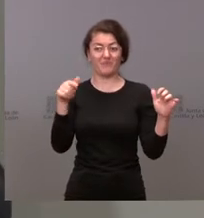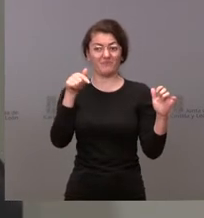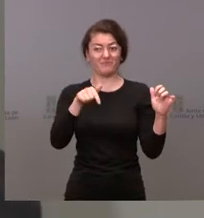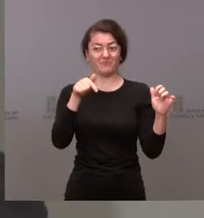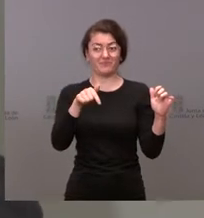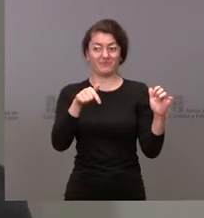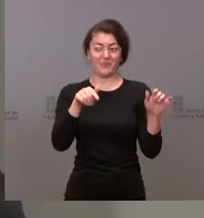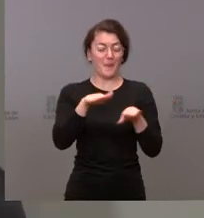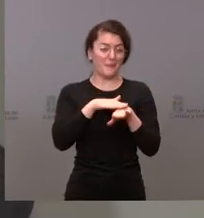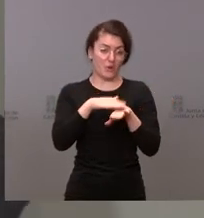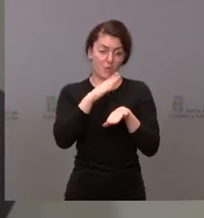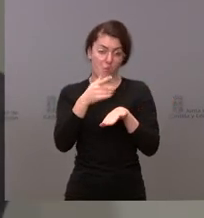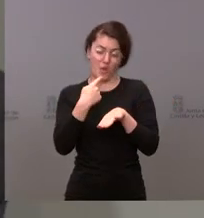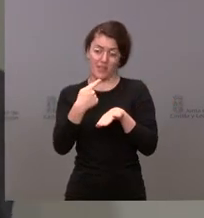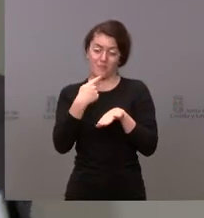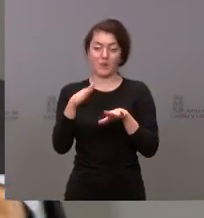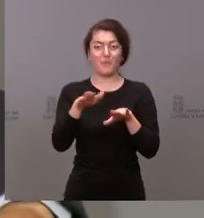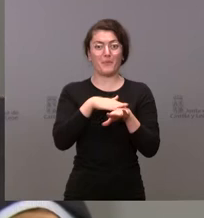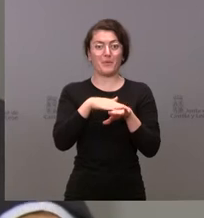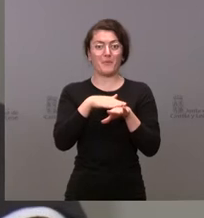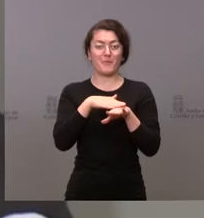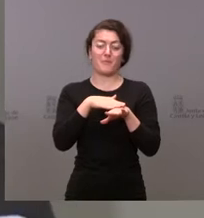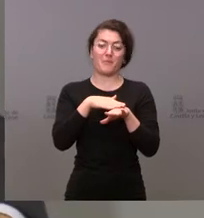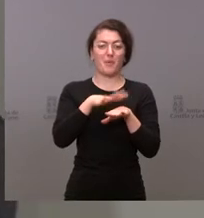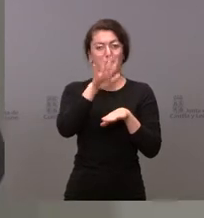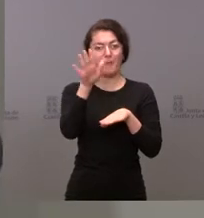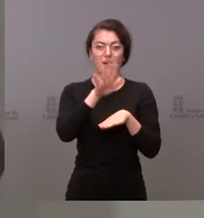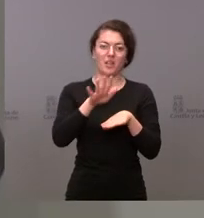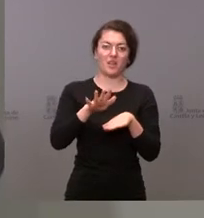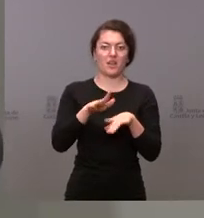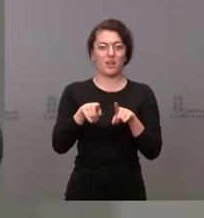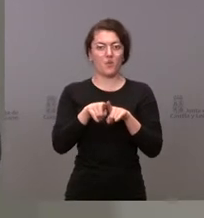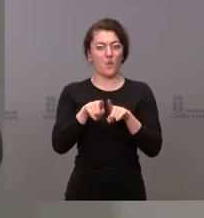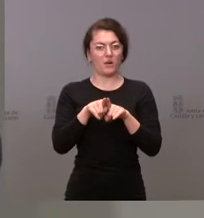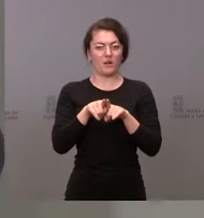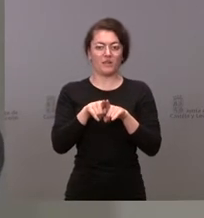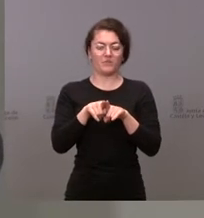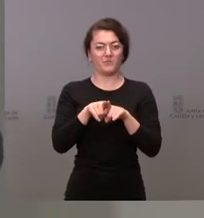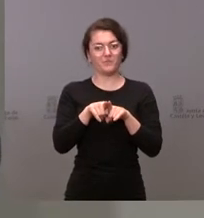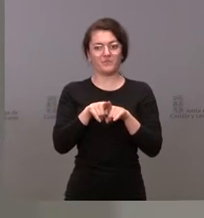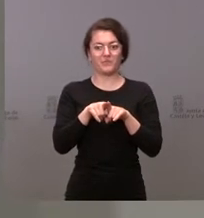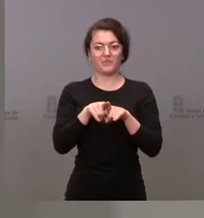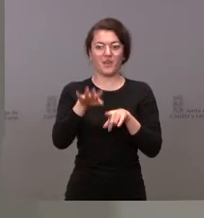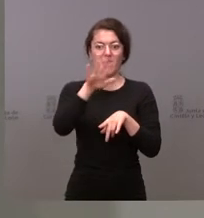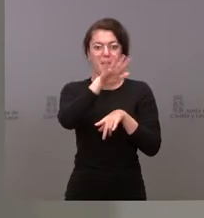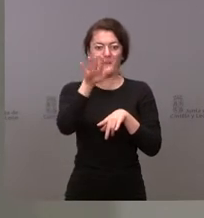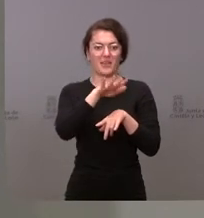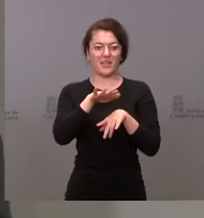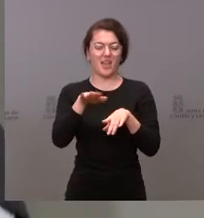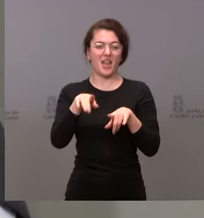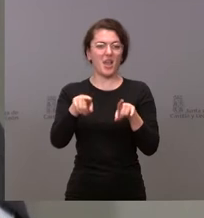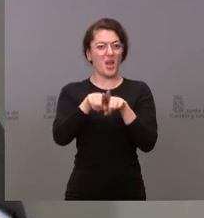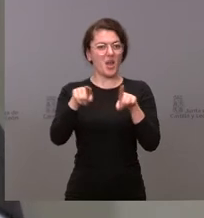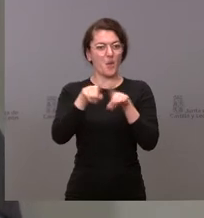perdónenme la expresión esto se parece cada vez más a un salón de una película del oeste